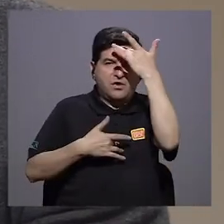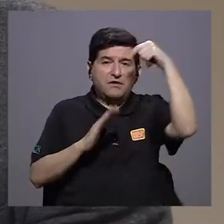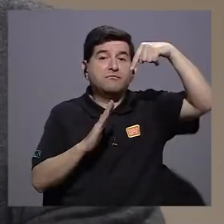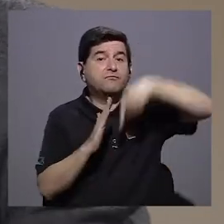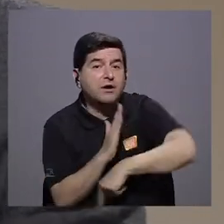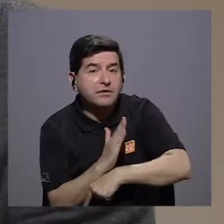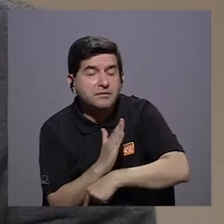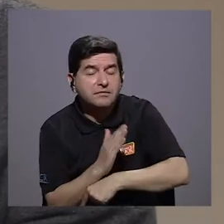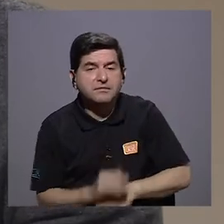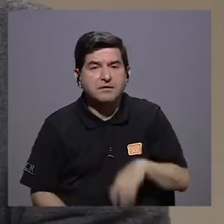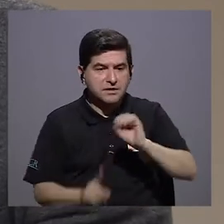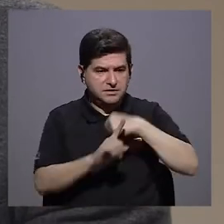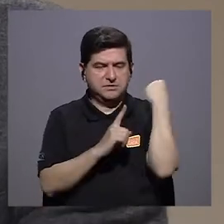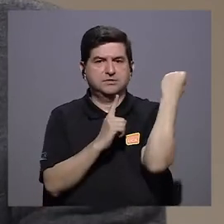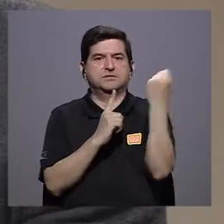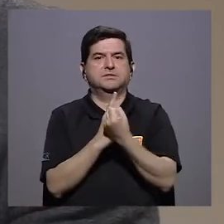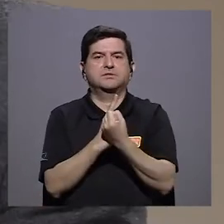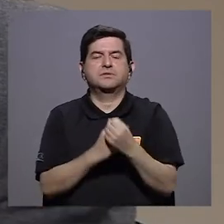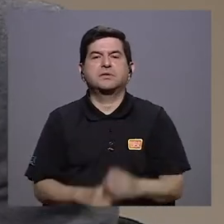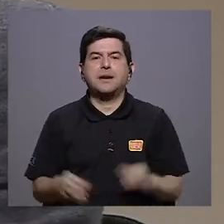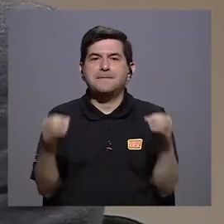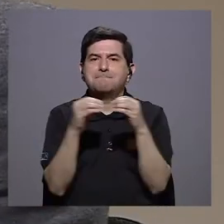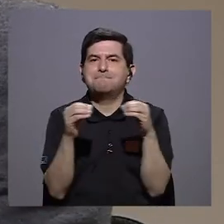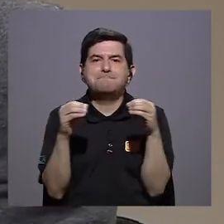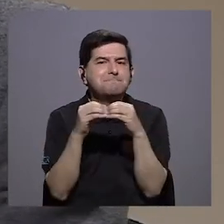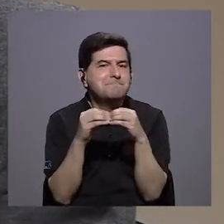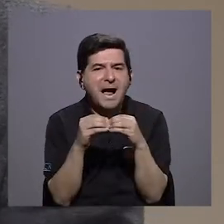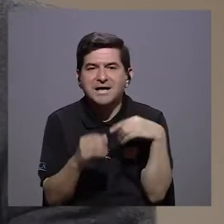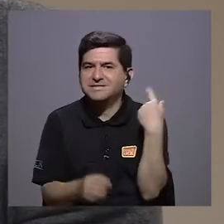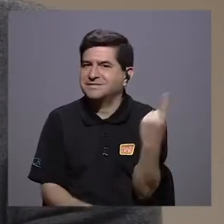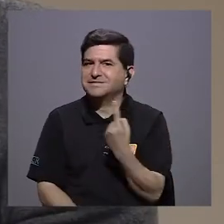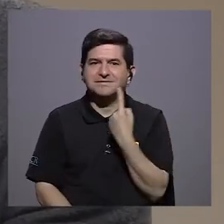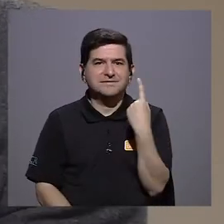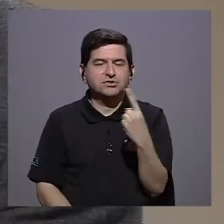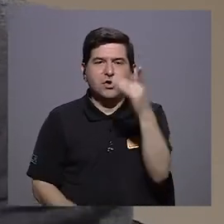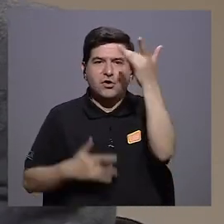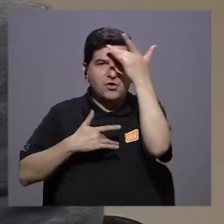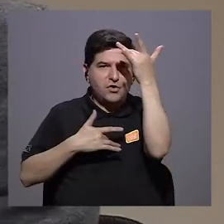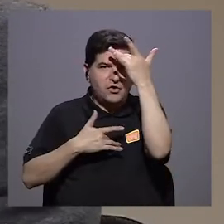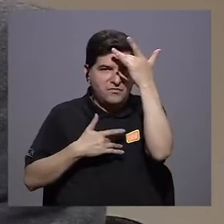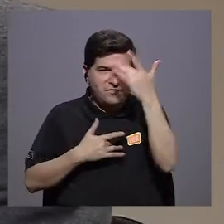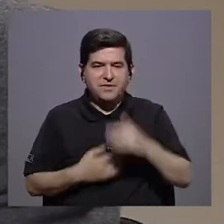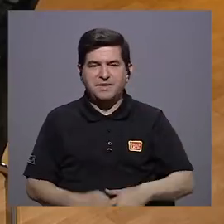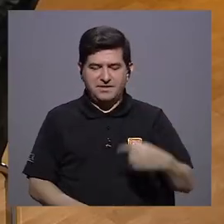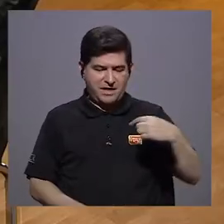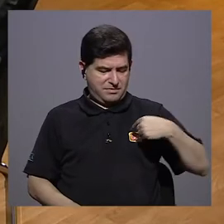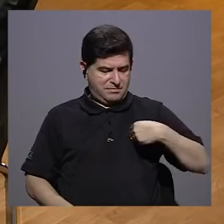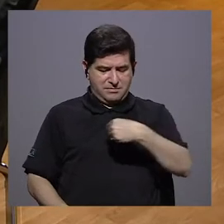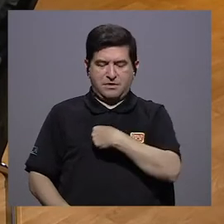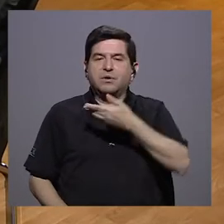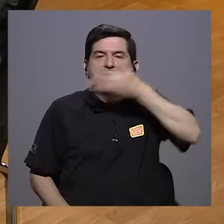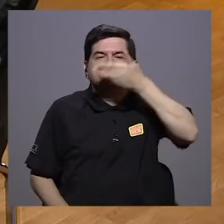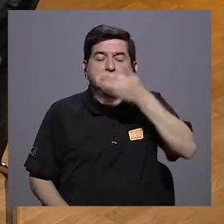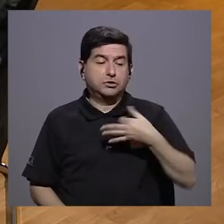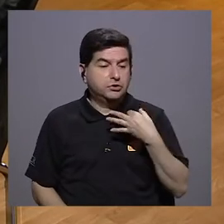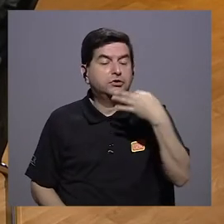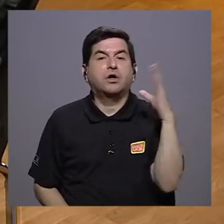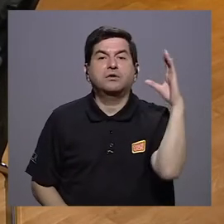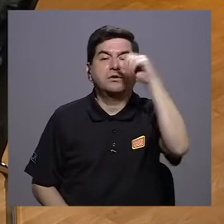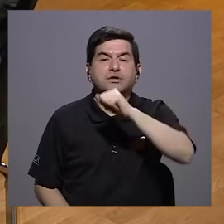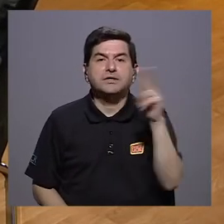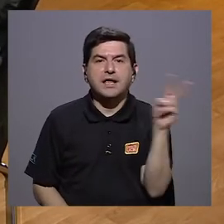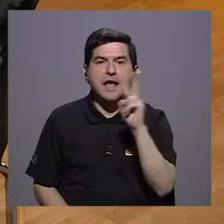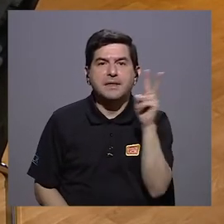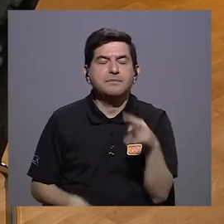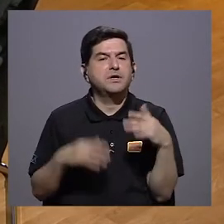graves. Entonces esto definitivamente va más allá de solo una enfermedad de pulmón. Nos damos cuenta todos los días que